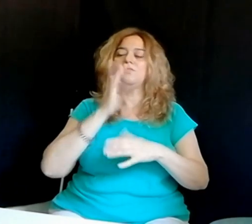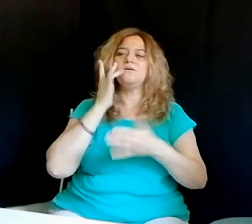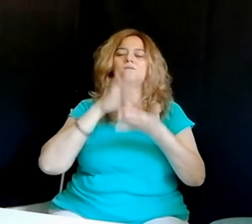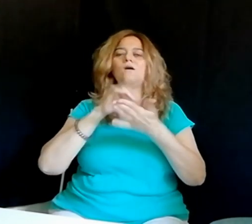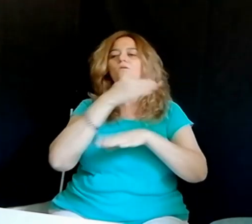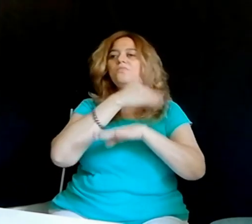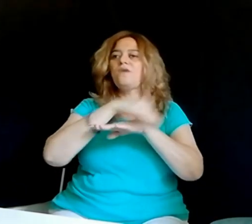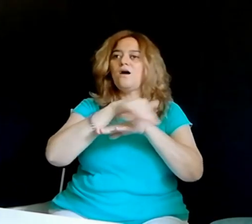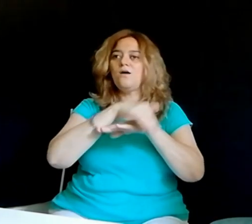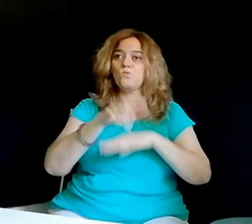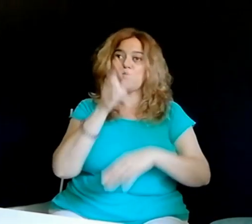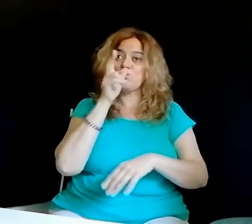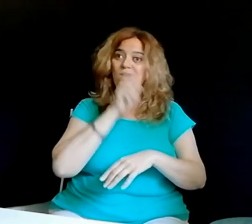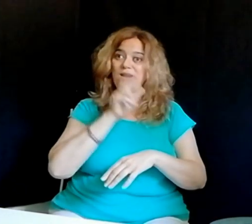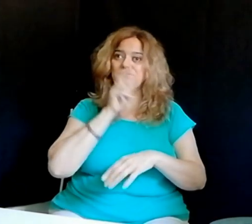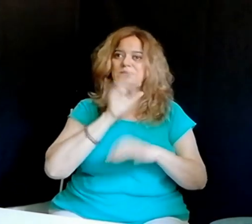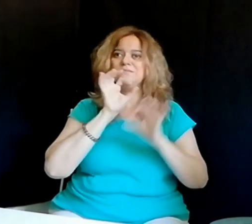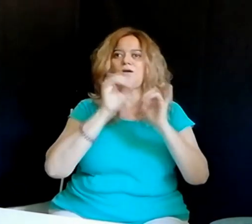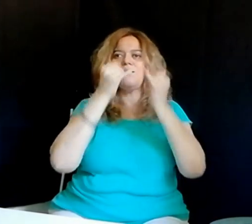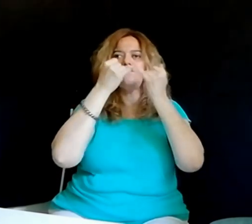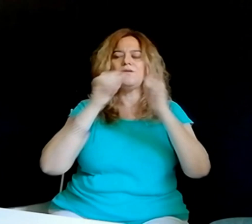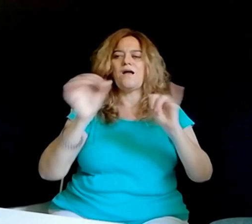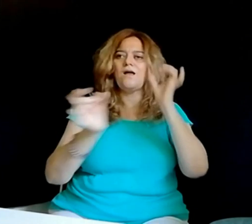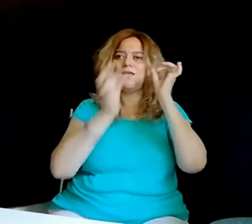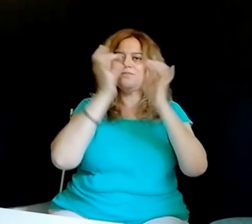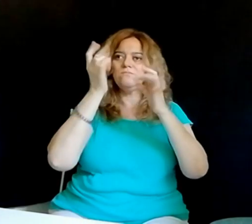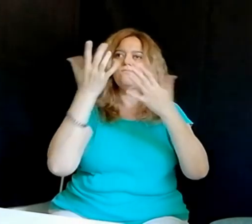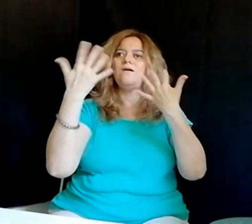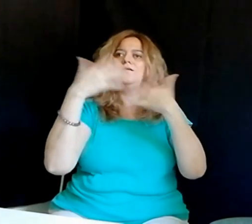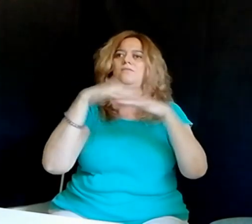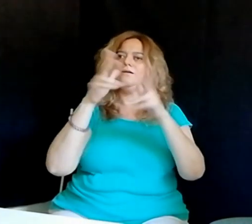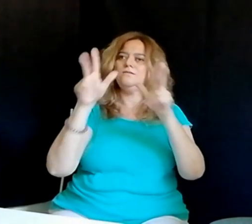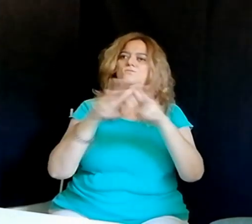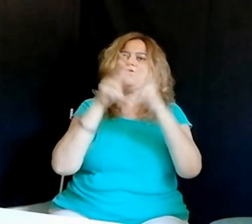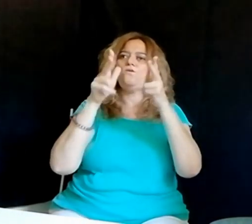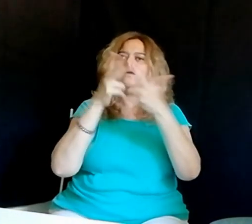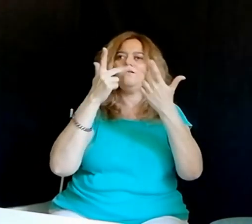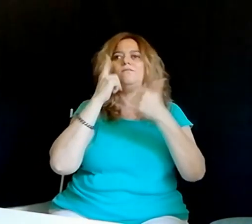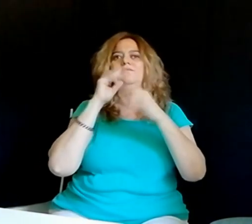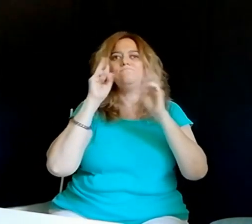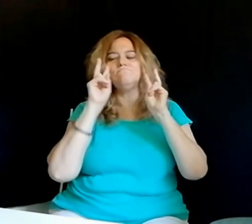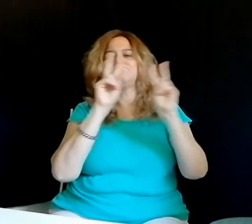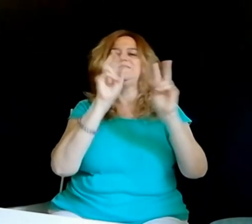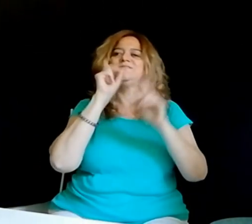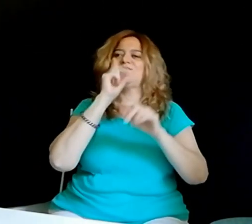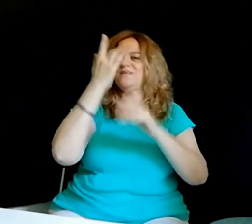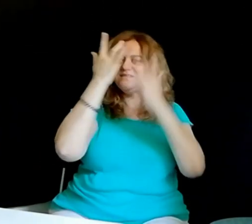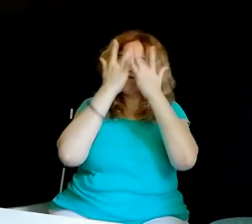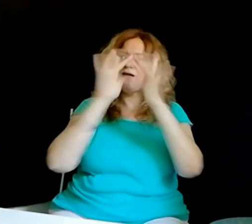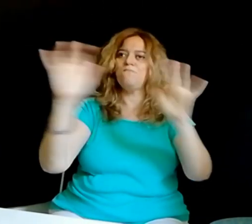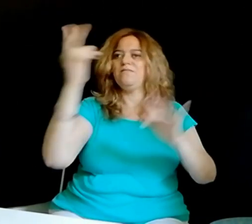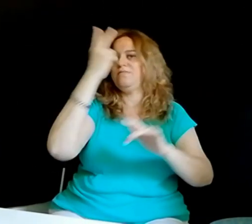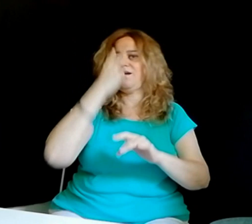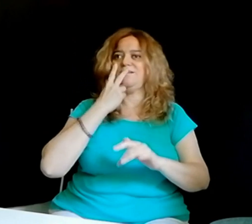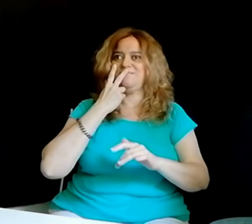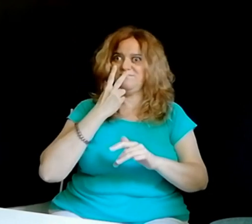Sí, pues, mira, por ejemplo, hoy estamos haciendo actividades aquí en Huelva, estamos